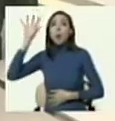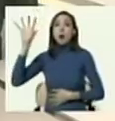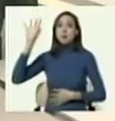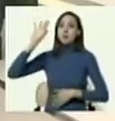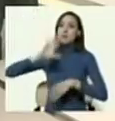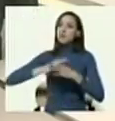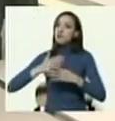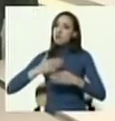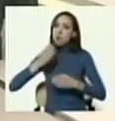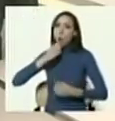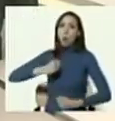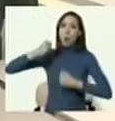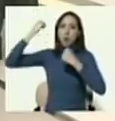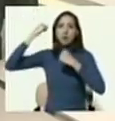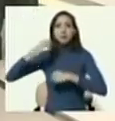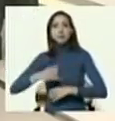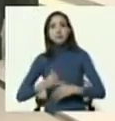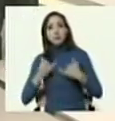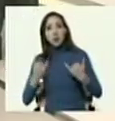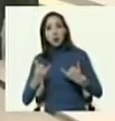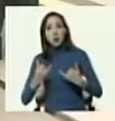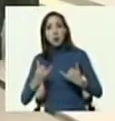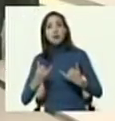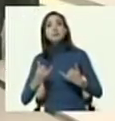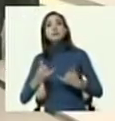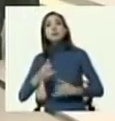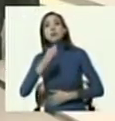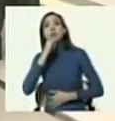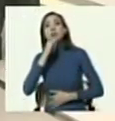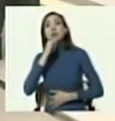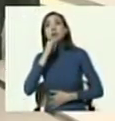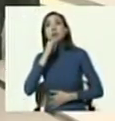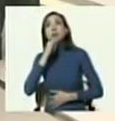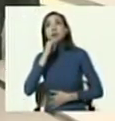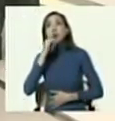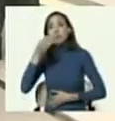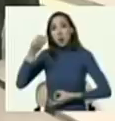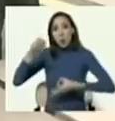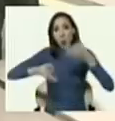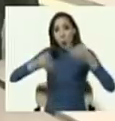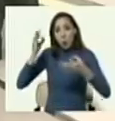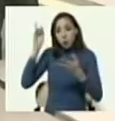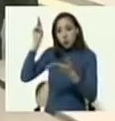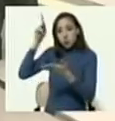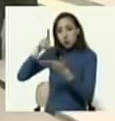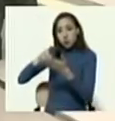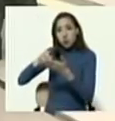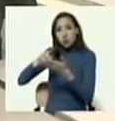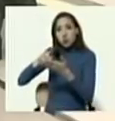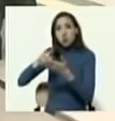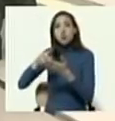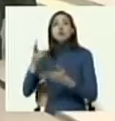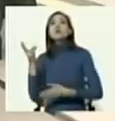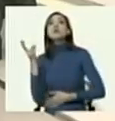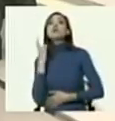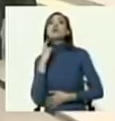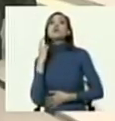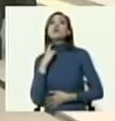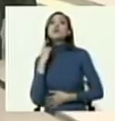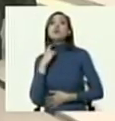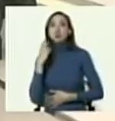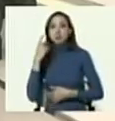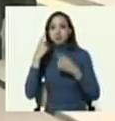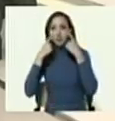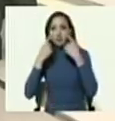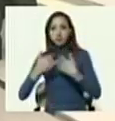A esta hora se produce información de último minuto y nos vamos a la sede de la Fiscalía con el Fiscal Tarek William Saad. Adelante, Fiscal,